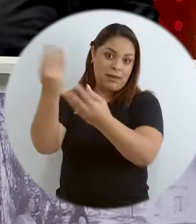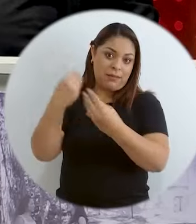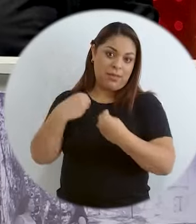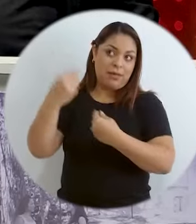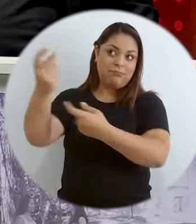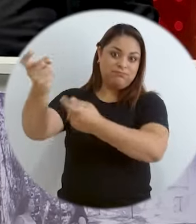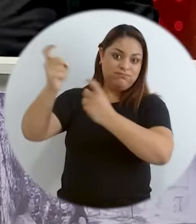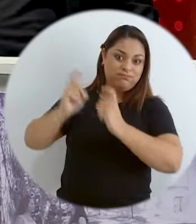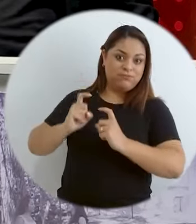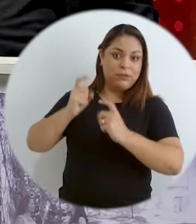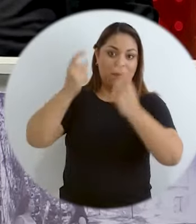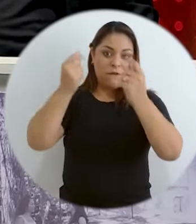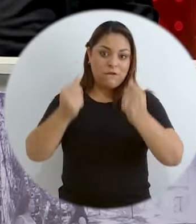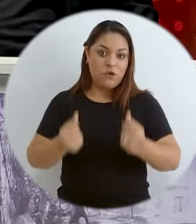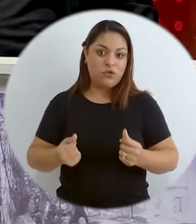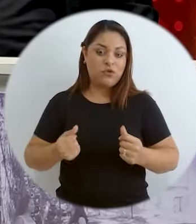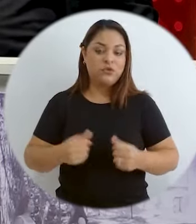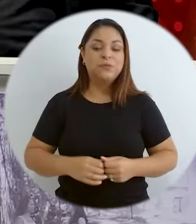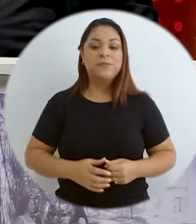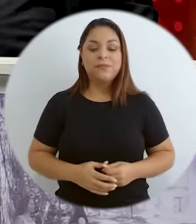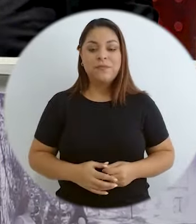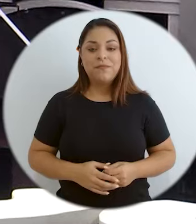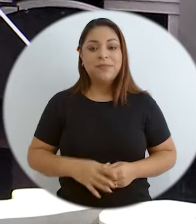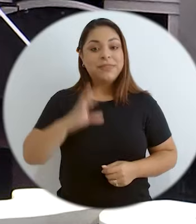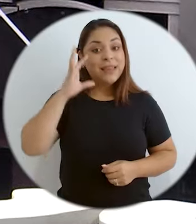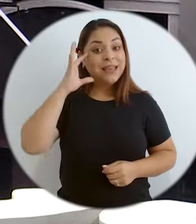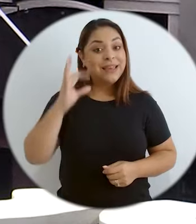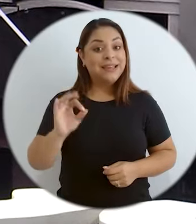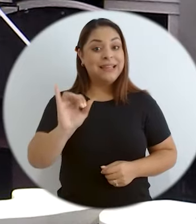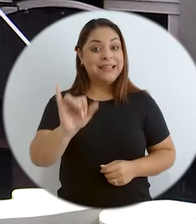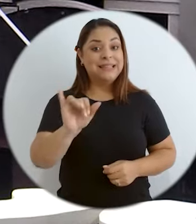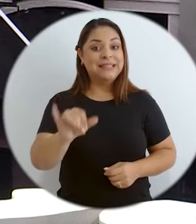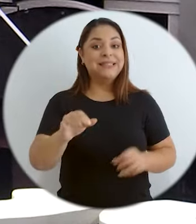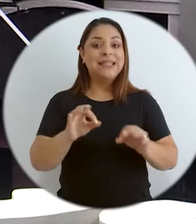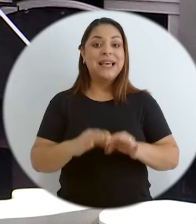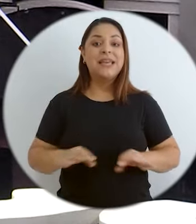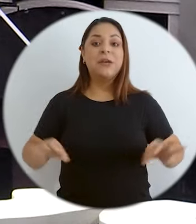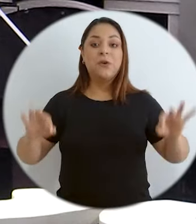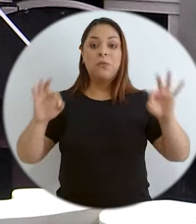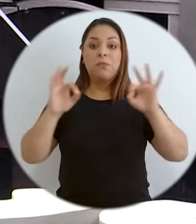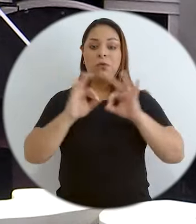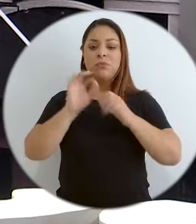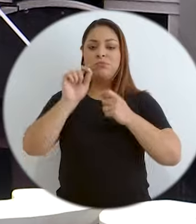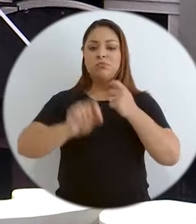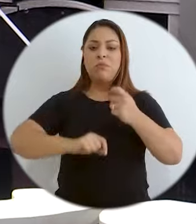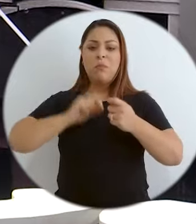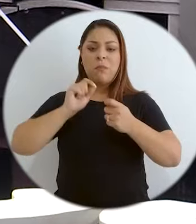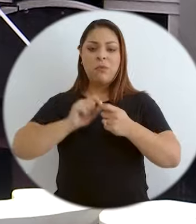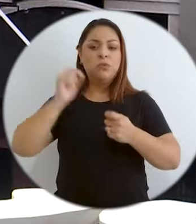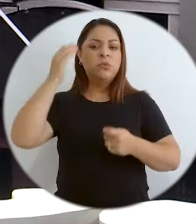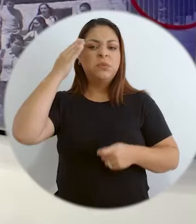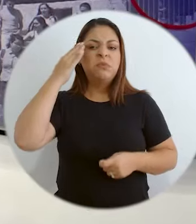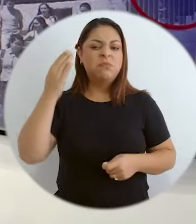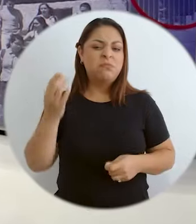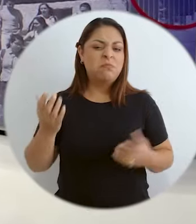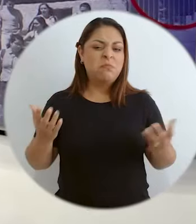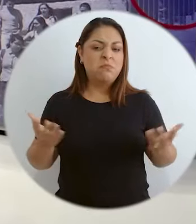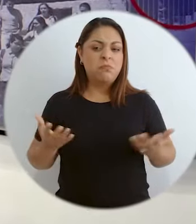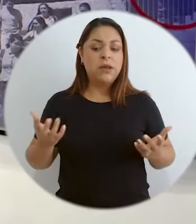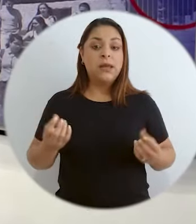evidencia para poder también brindar los fondos necesarios. Yo creo que es muy importante este punto porque